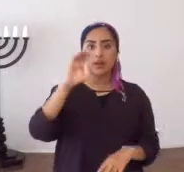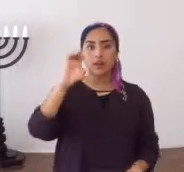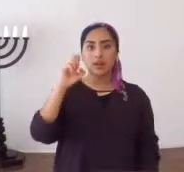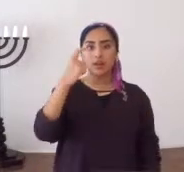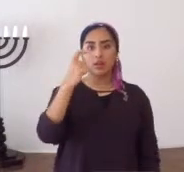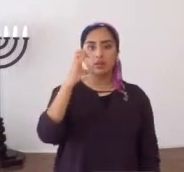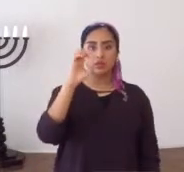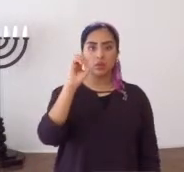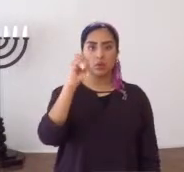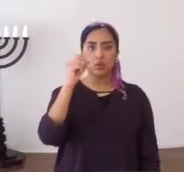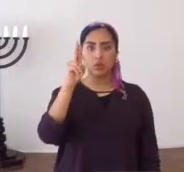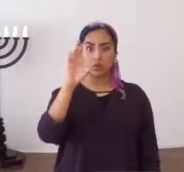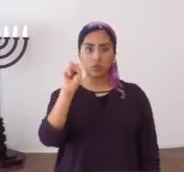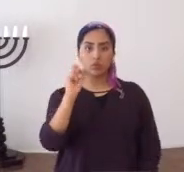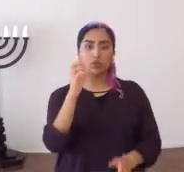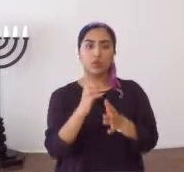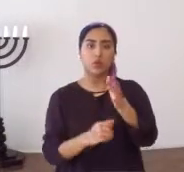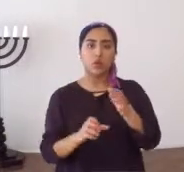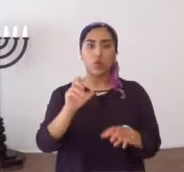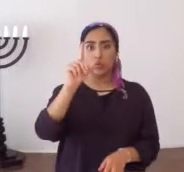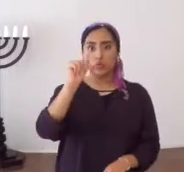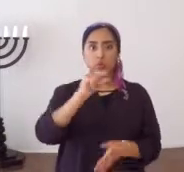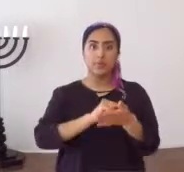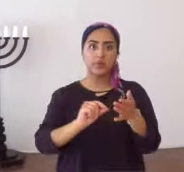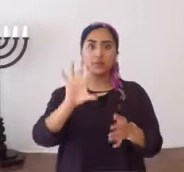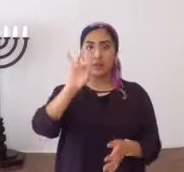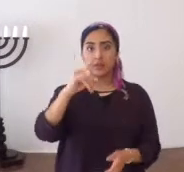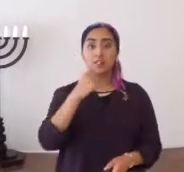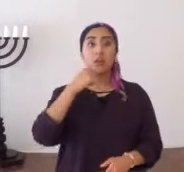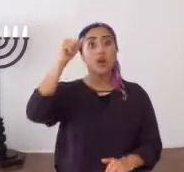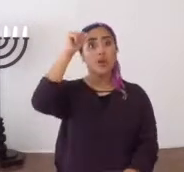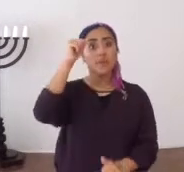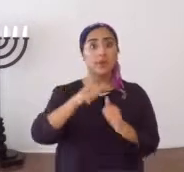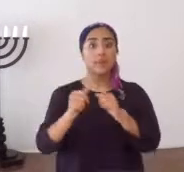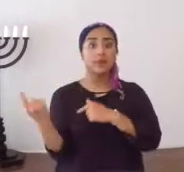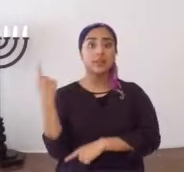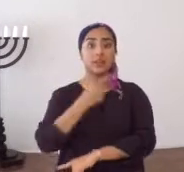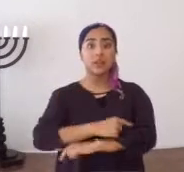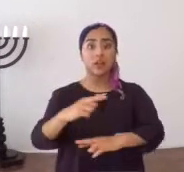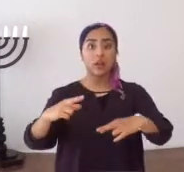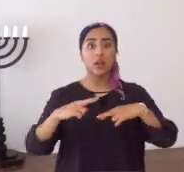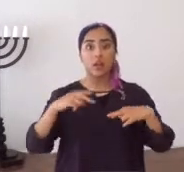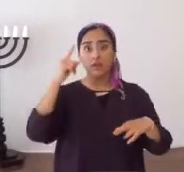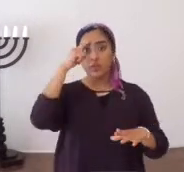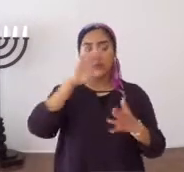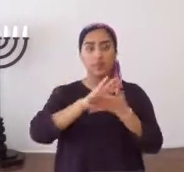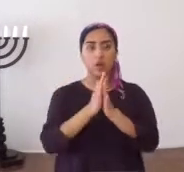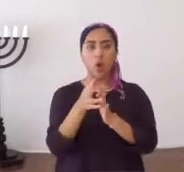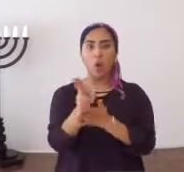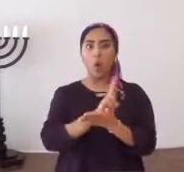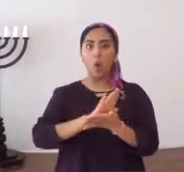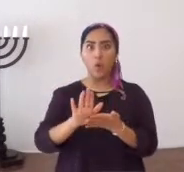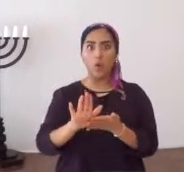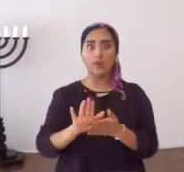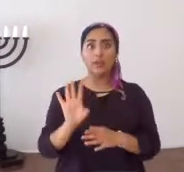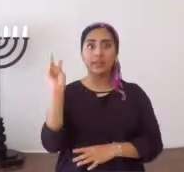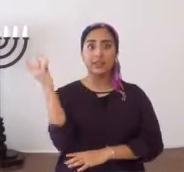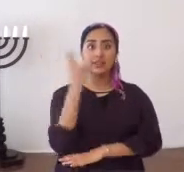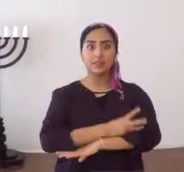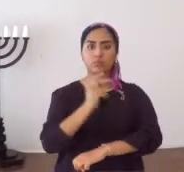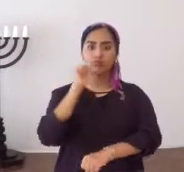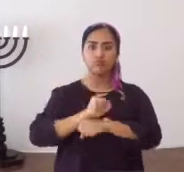En Éxodo 20, verso 8, dice, Acuérdate del día de reposo para santificarlo.